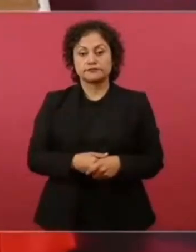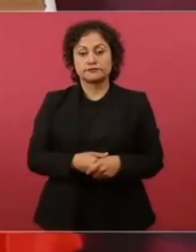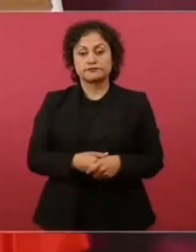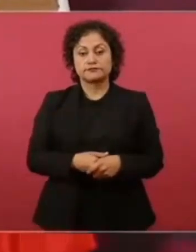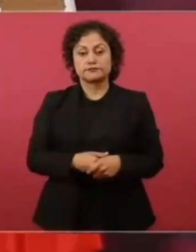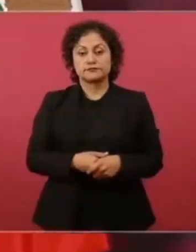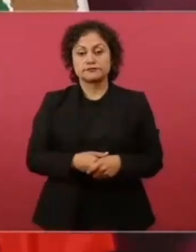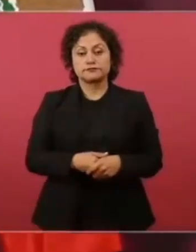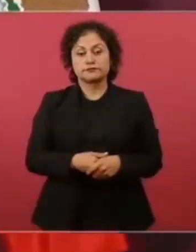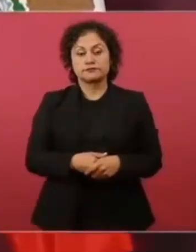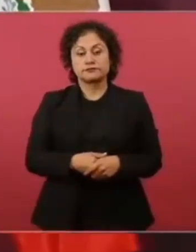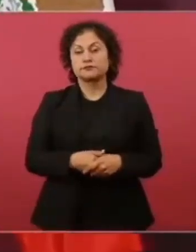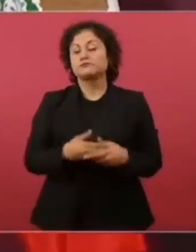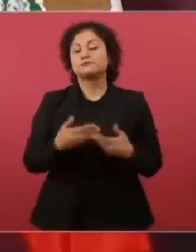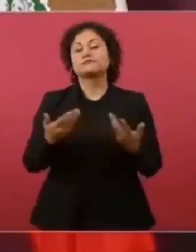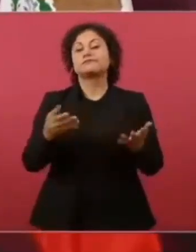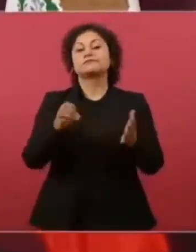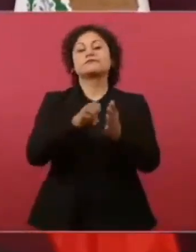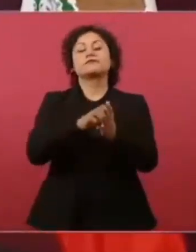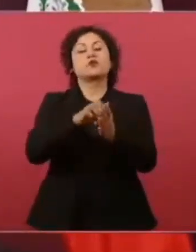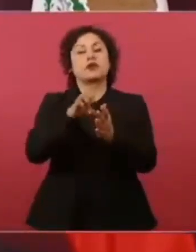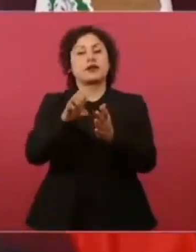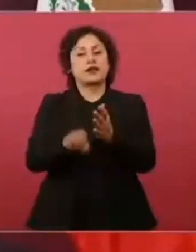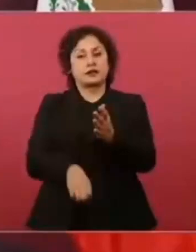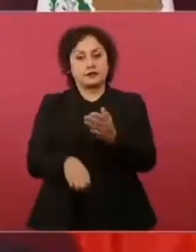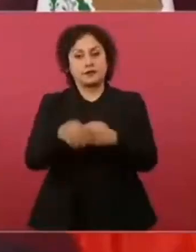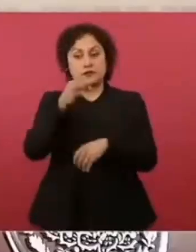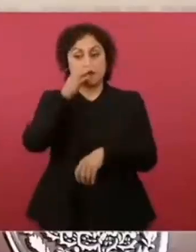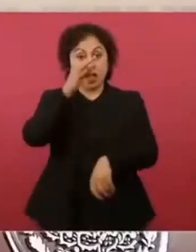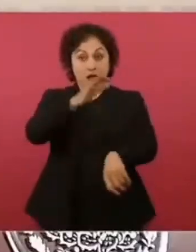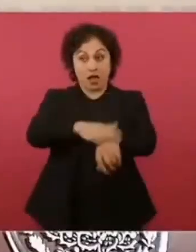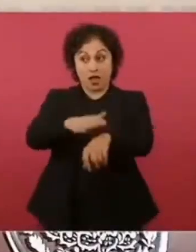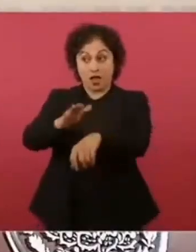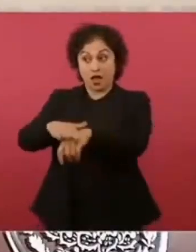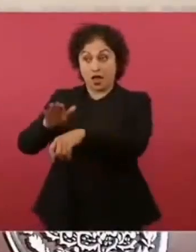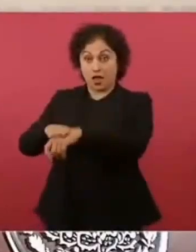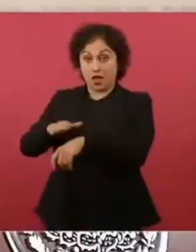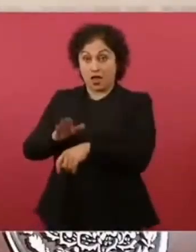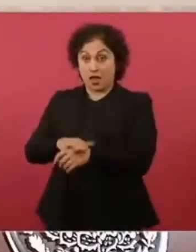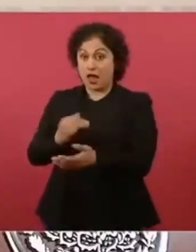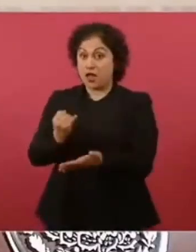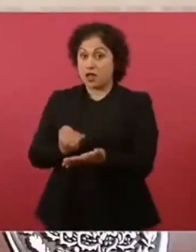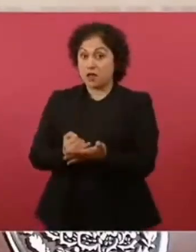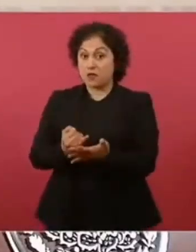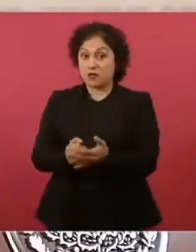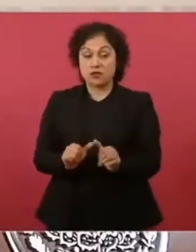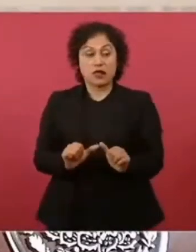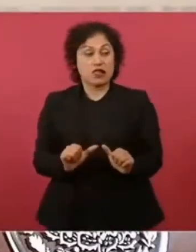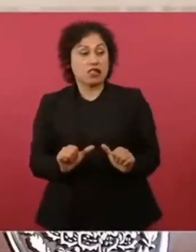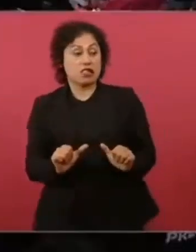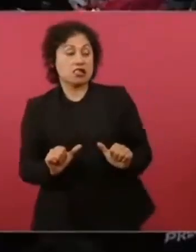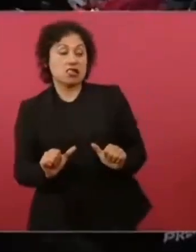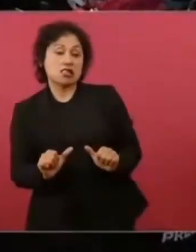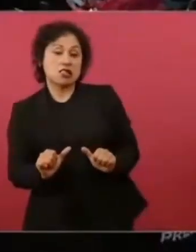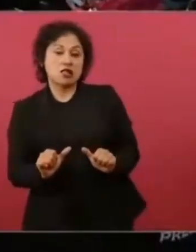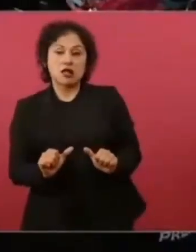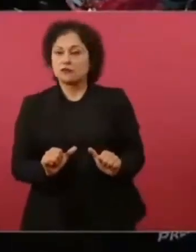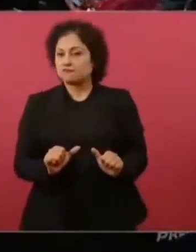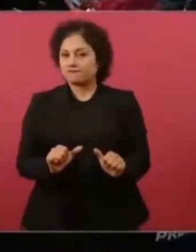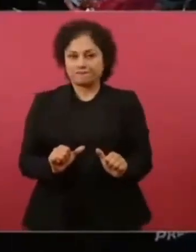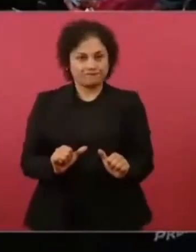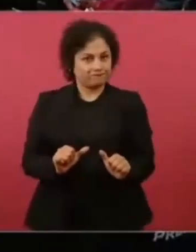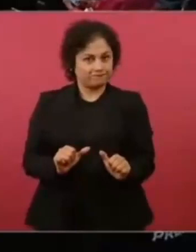Si les dice ya no hay condonación de impuestos, como se le